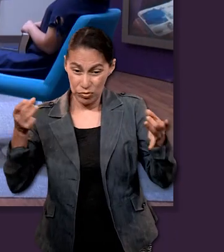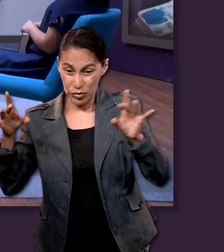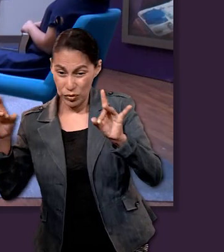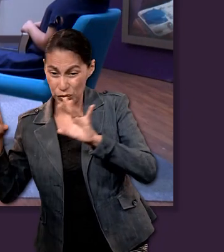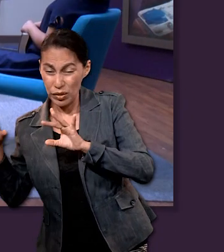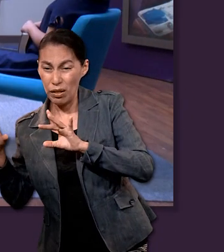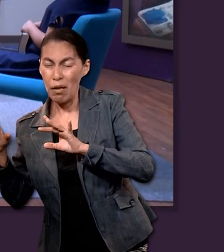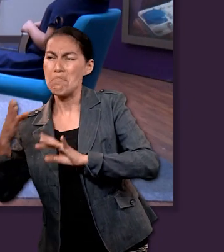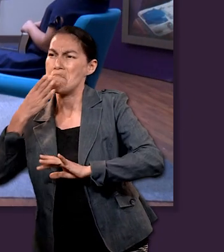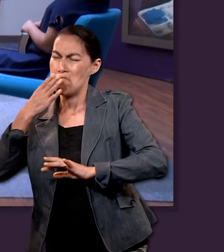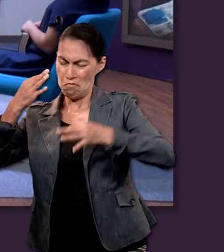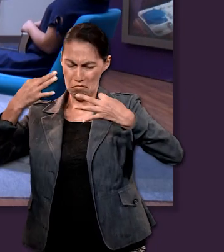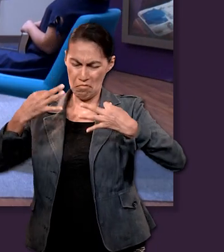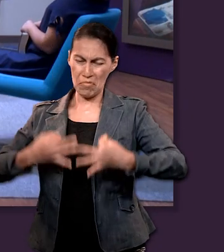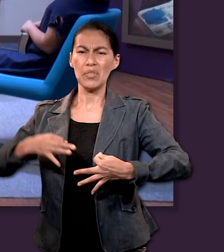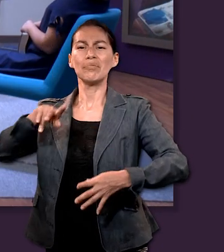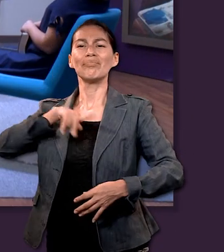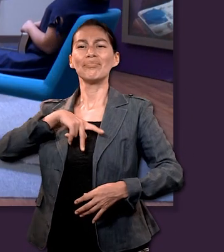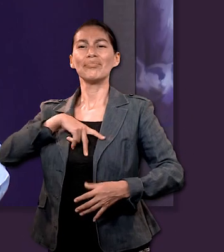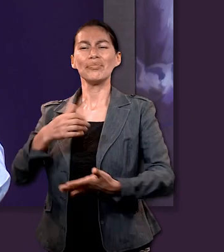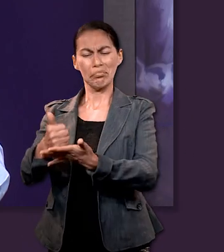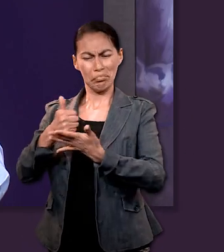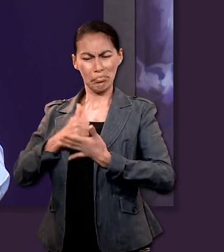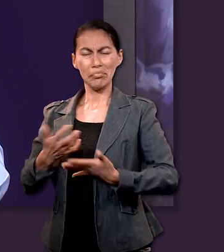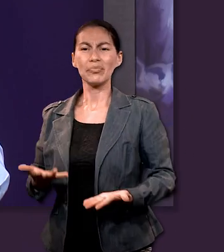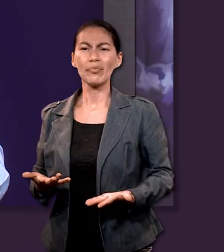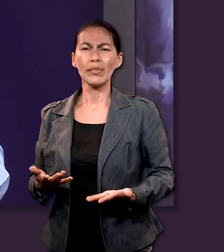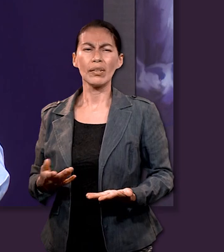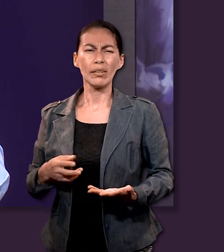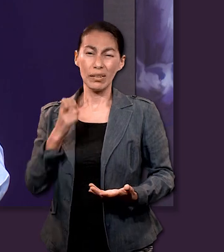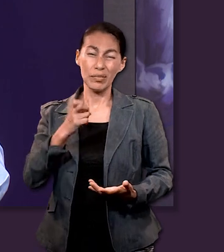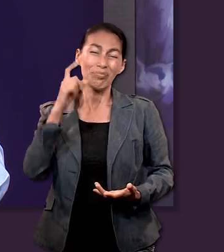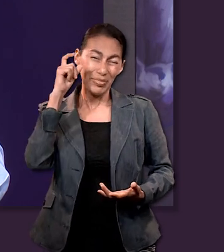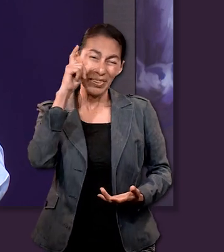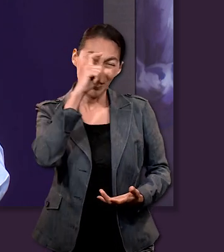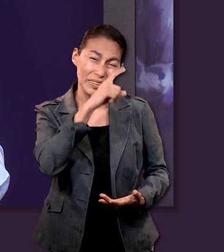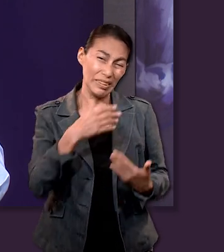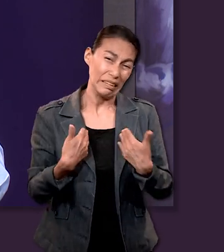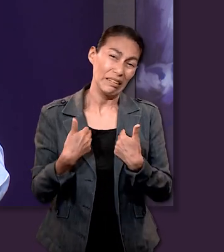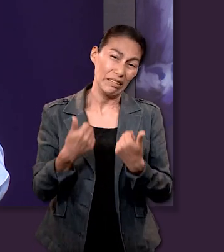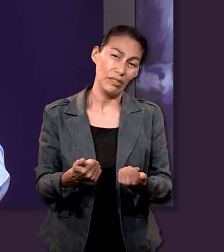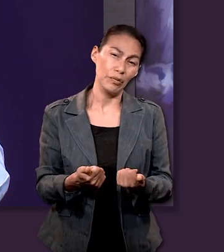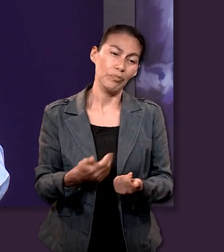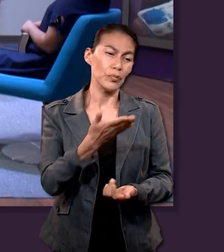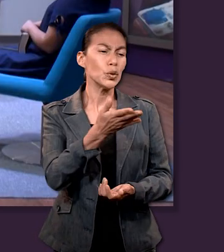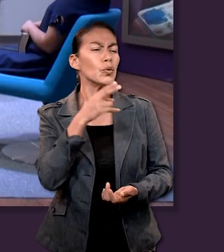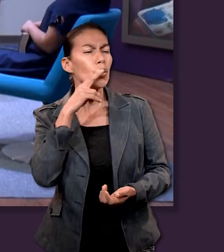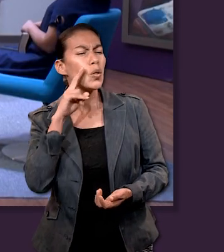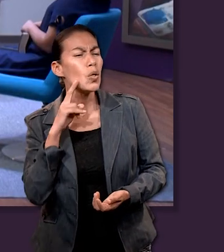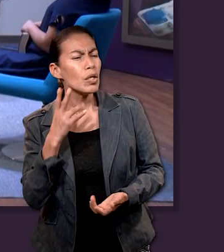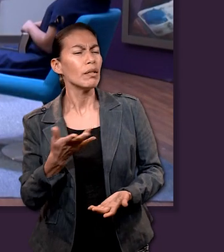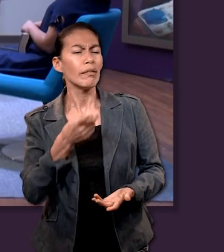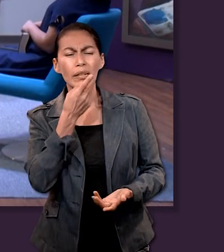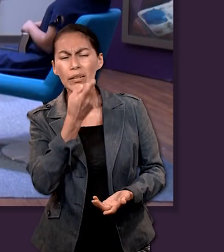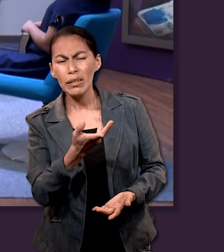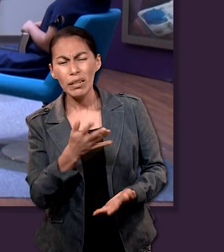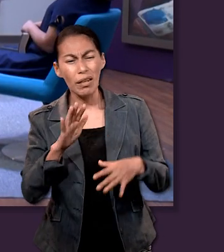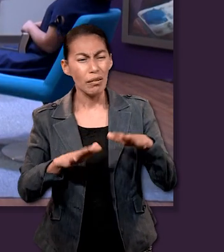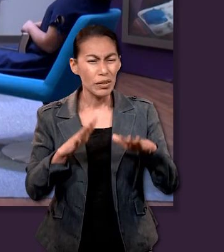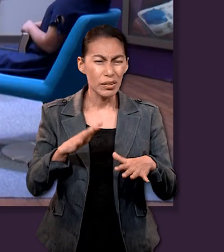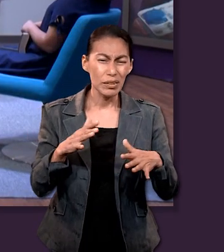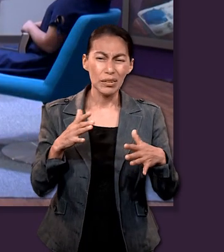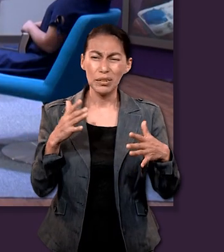las cosas me ayudan a bien. Es muy difícil en esas situaciones a veces comprender. Pero como decía Azuriel,